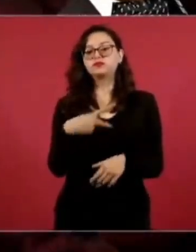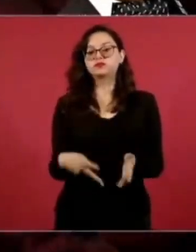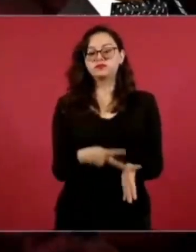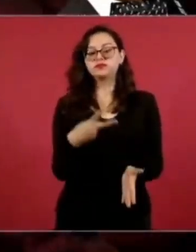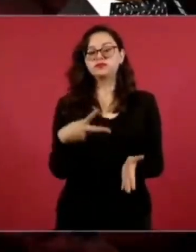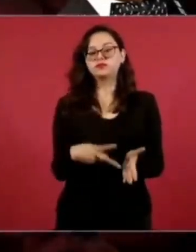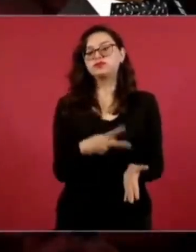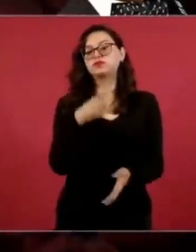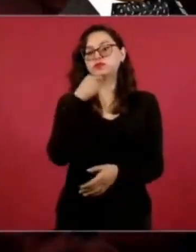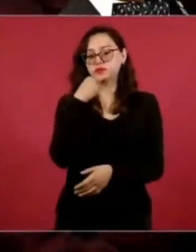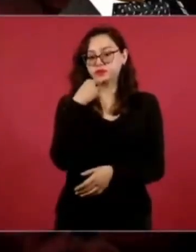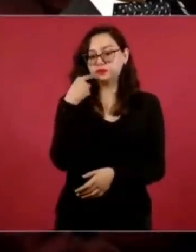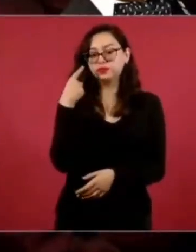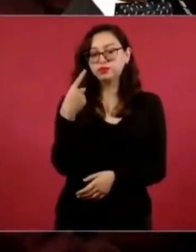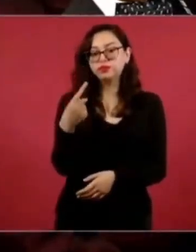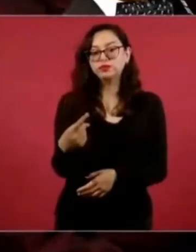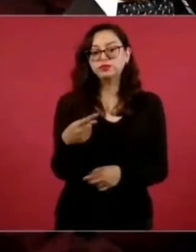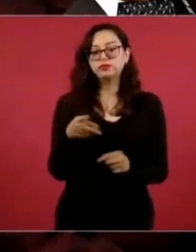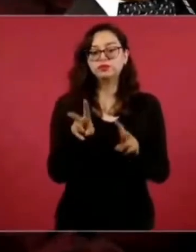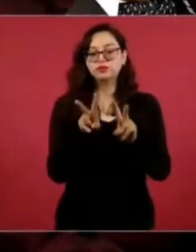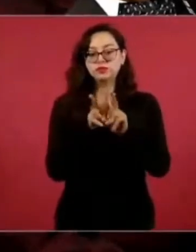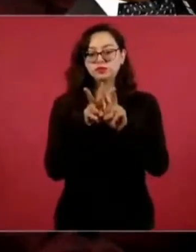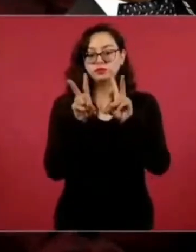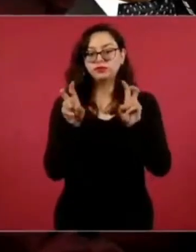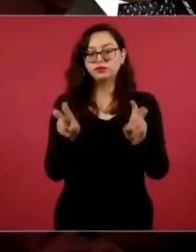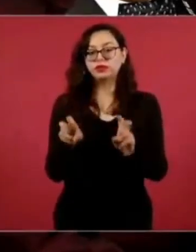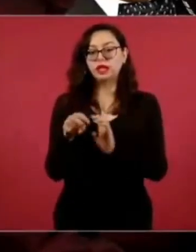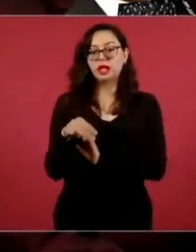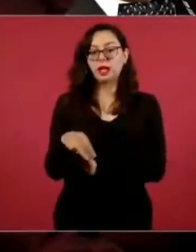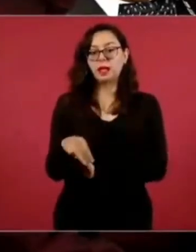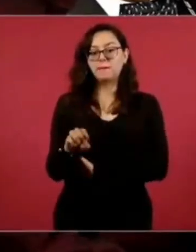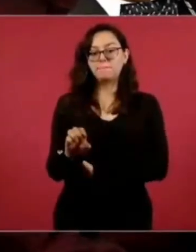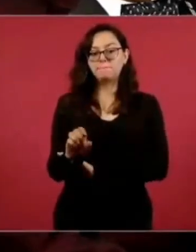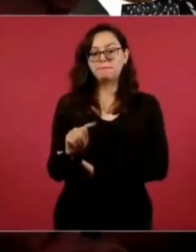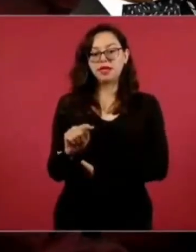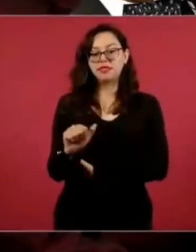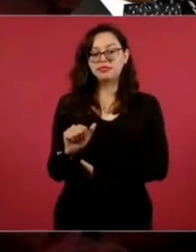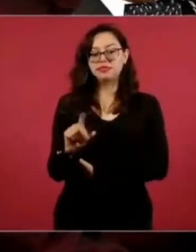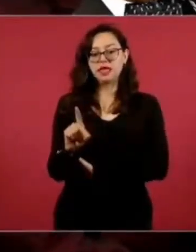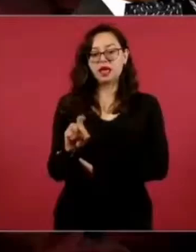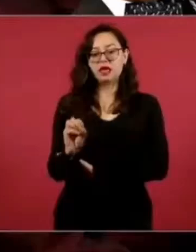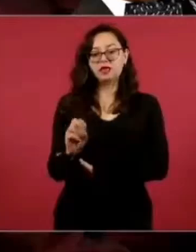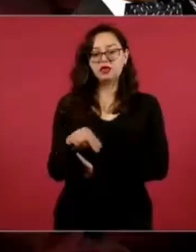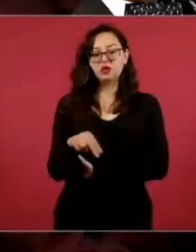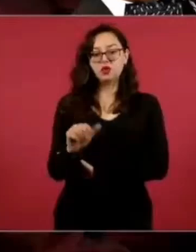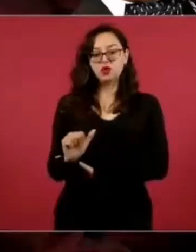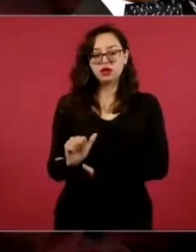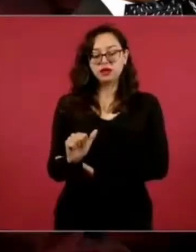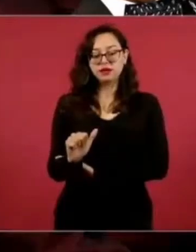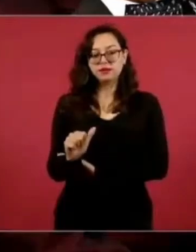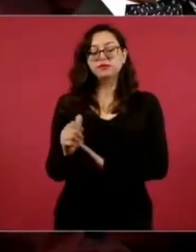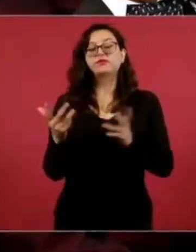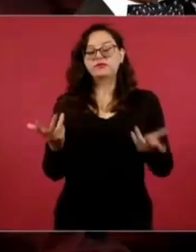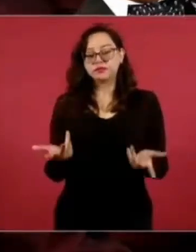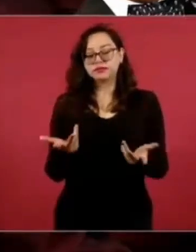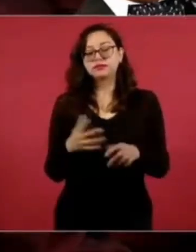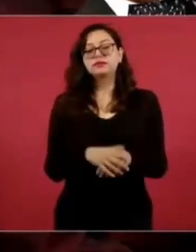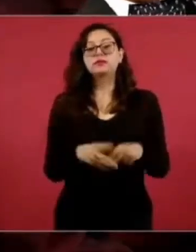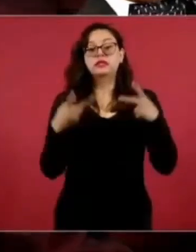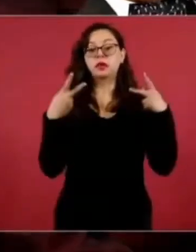lo largo de mis intervenciones aquí en la mañana, el tema de la metadona para el tratamiento de adicciones a fentanilo.